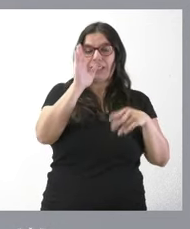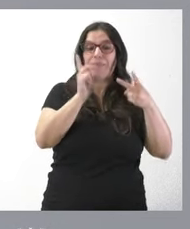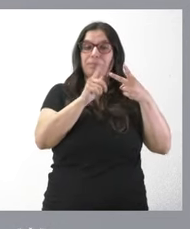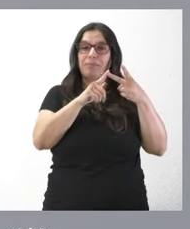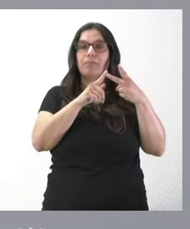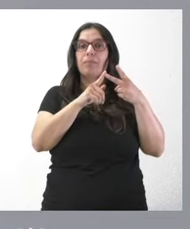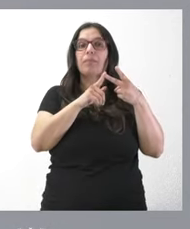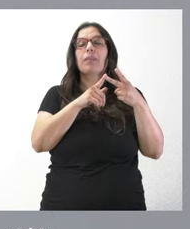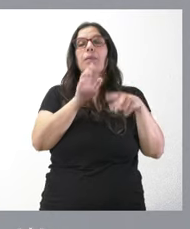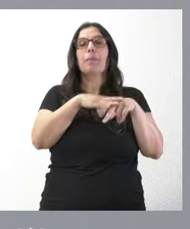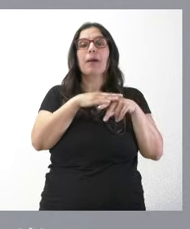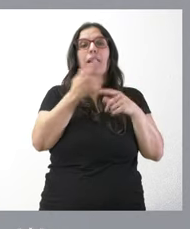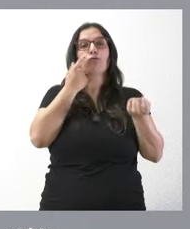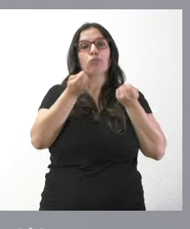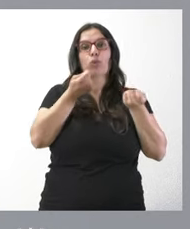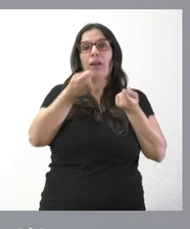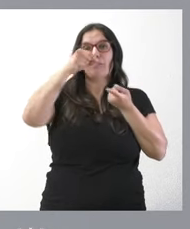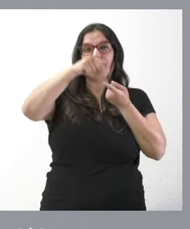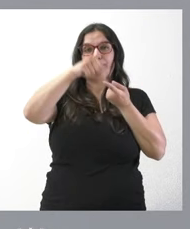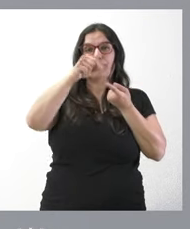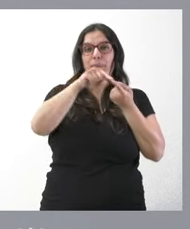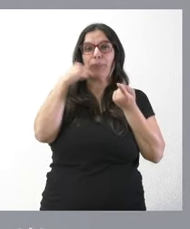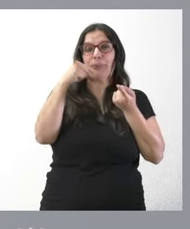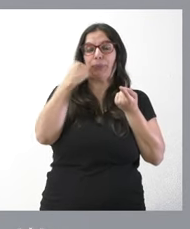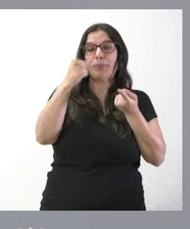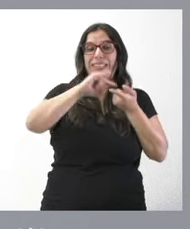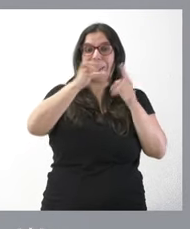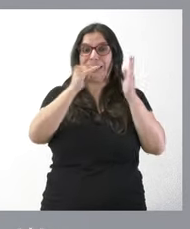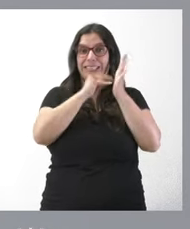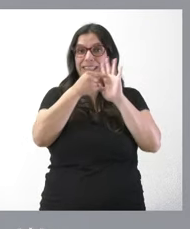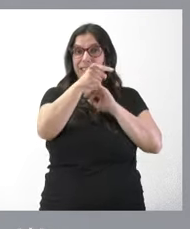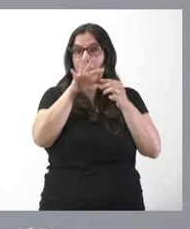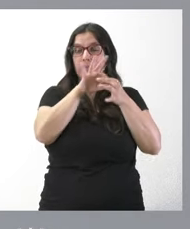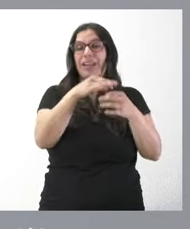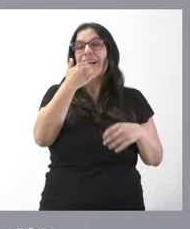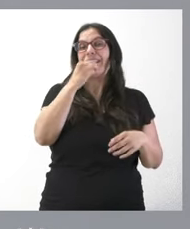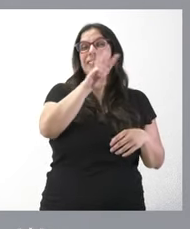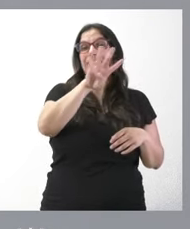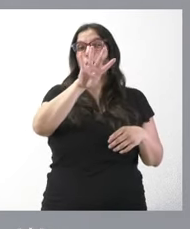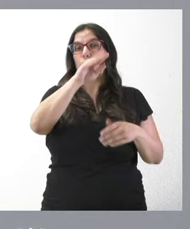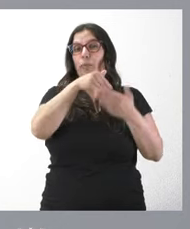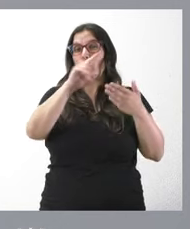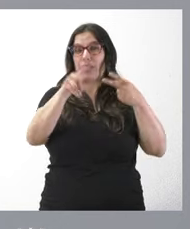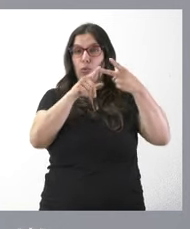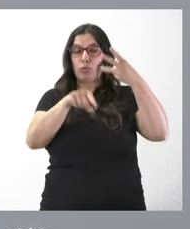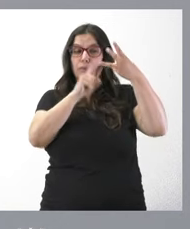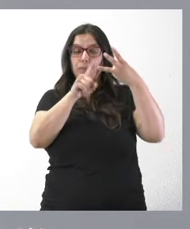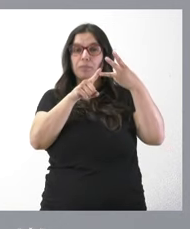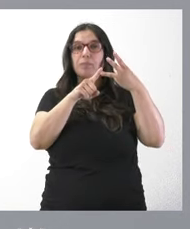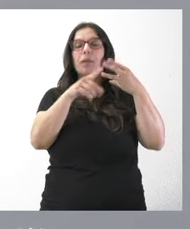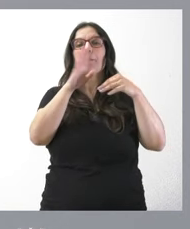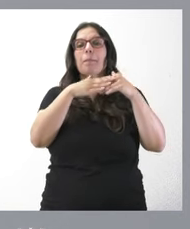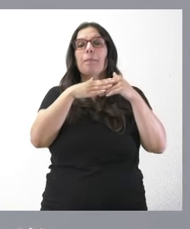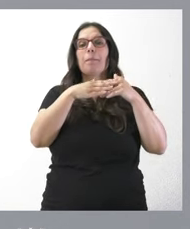Para monitorización continua de glucosa y sistemas en este ámbito, casi 34 millones de euros. Y para